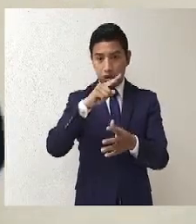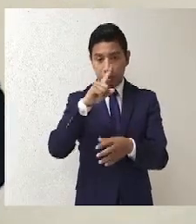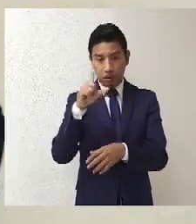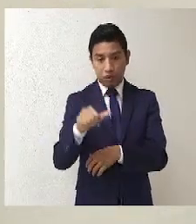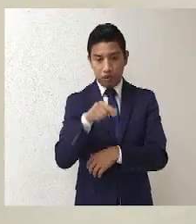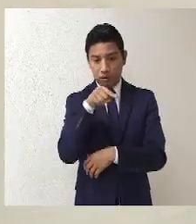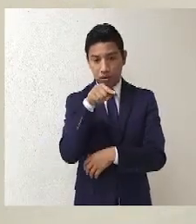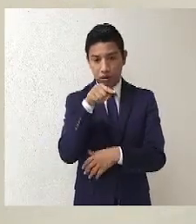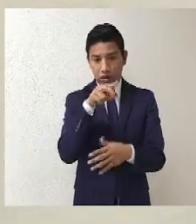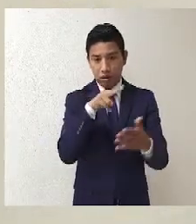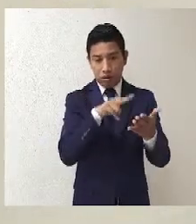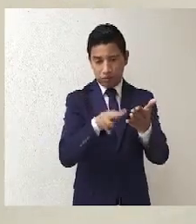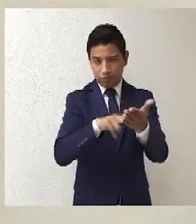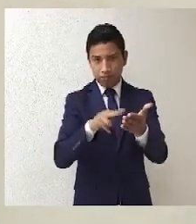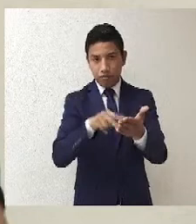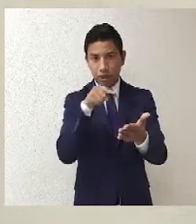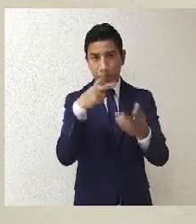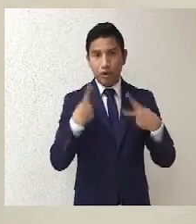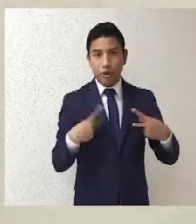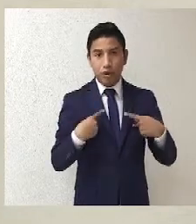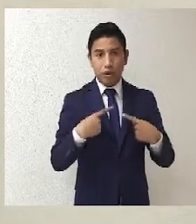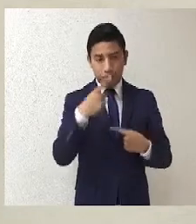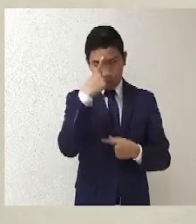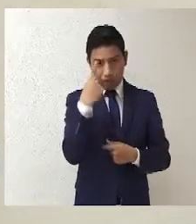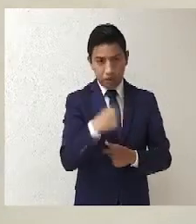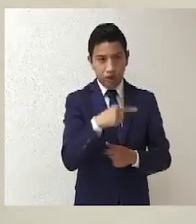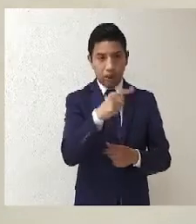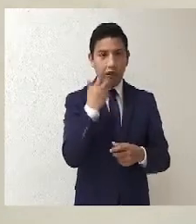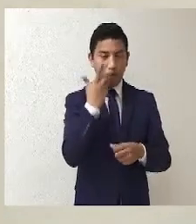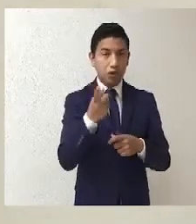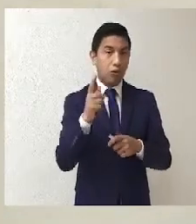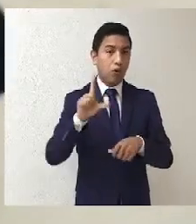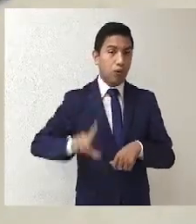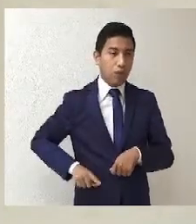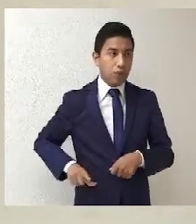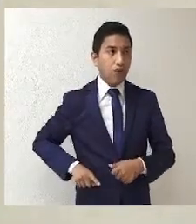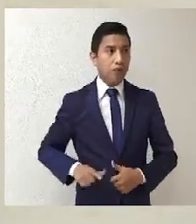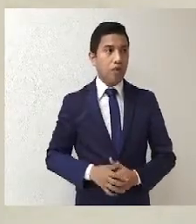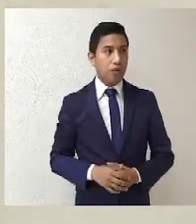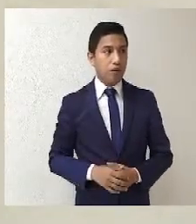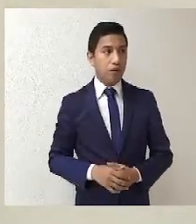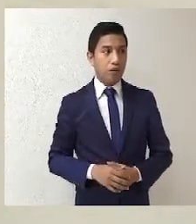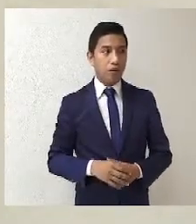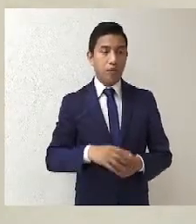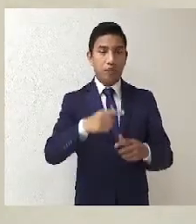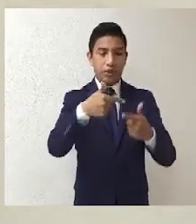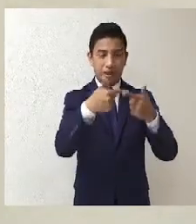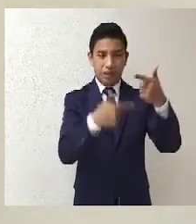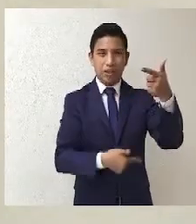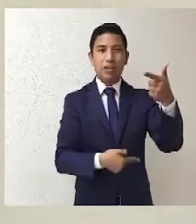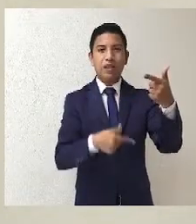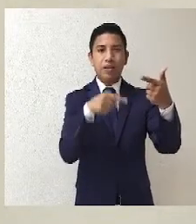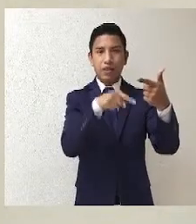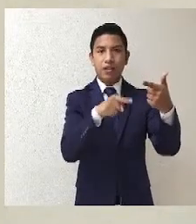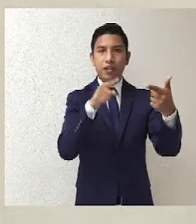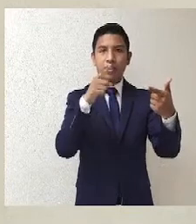Había por ahí un agravio de la parte actora que decía, oye, es que publicas la lista de